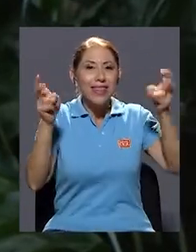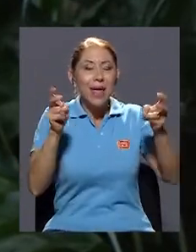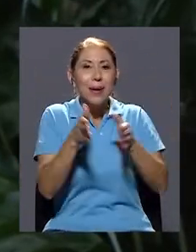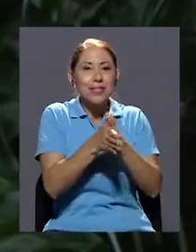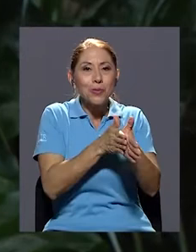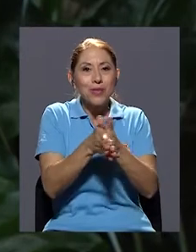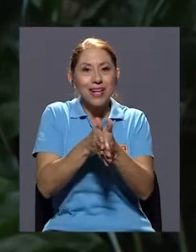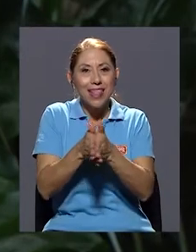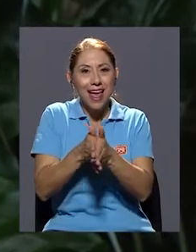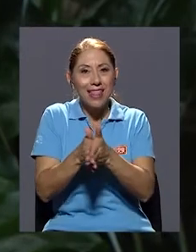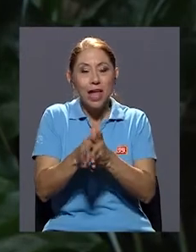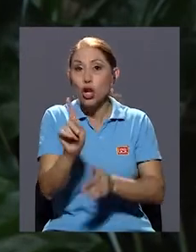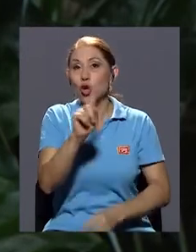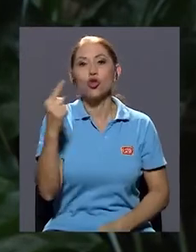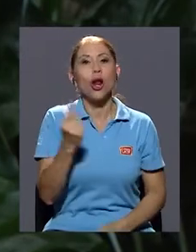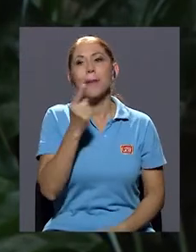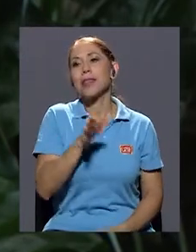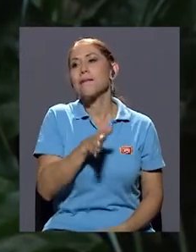ofrecemos